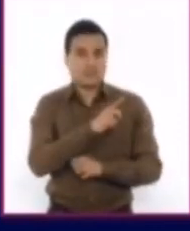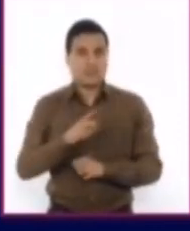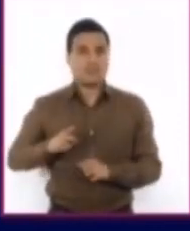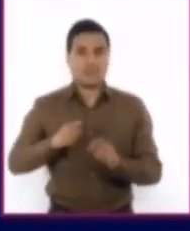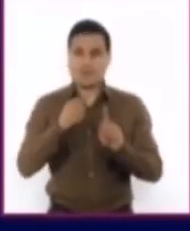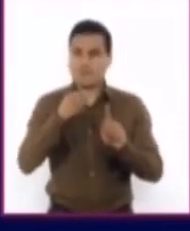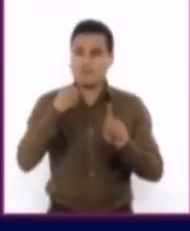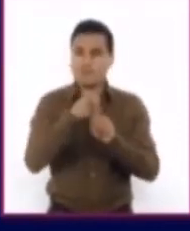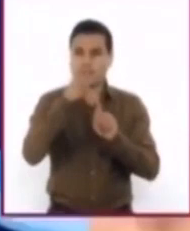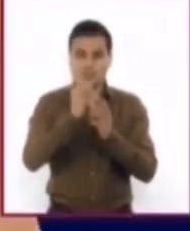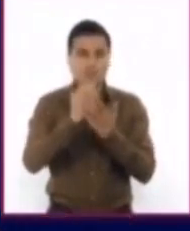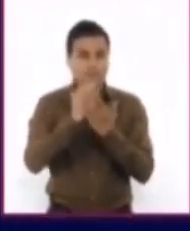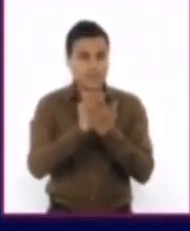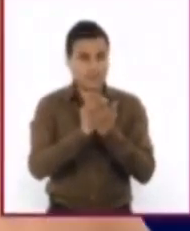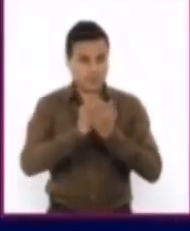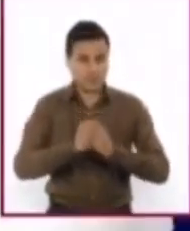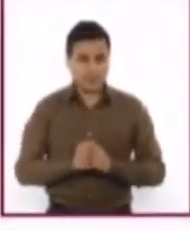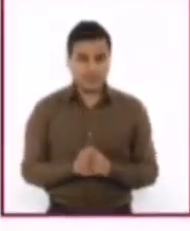minimizar el resto.